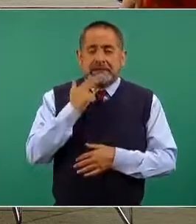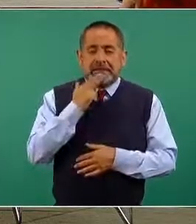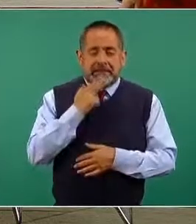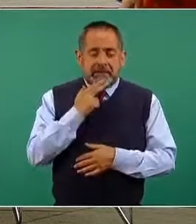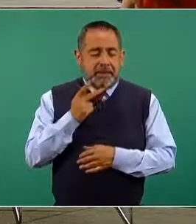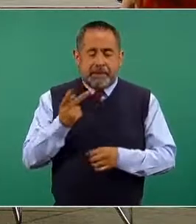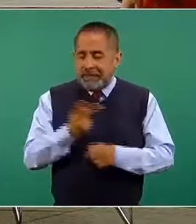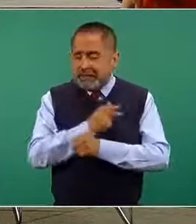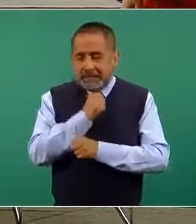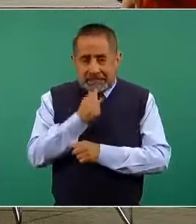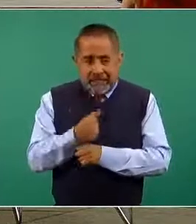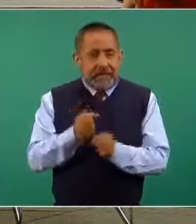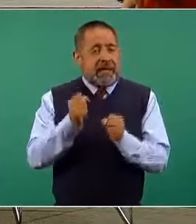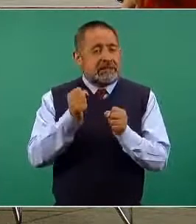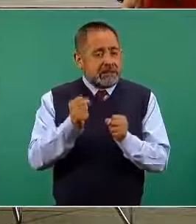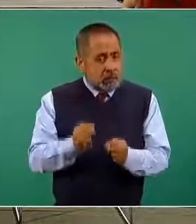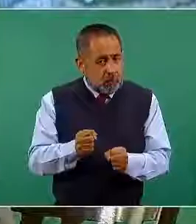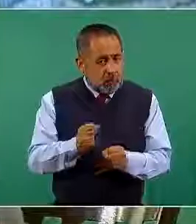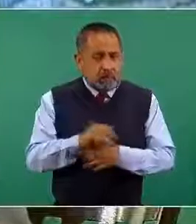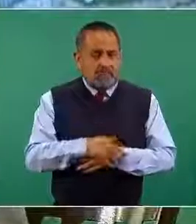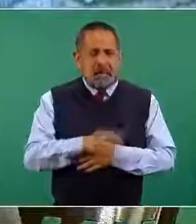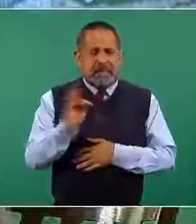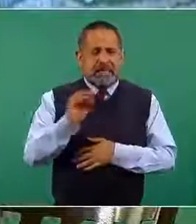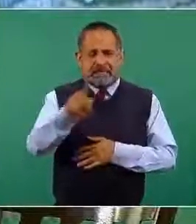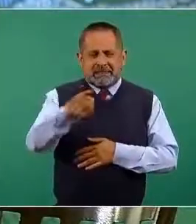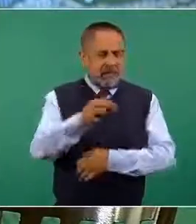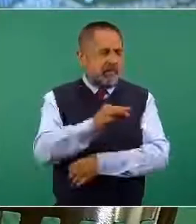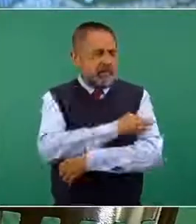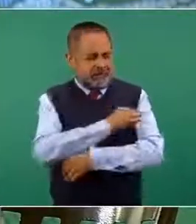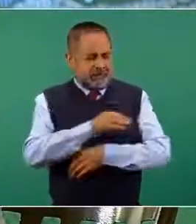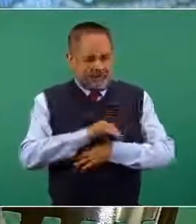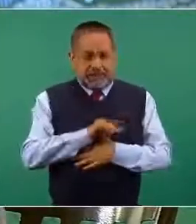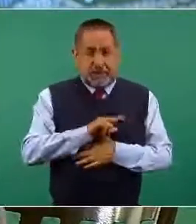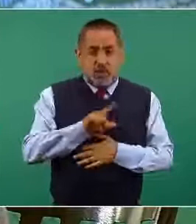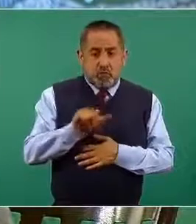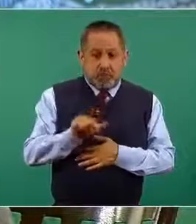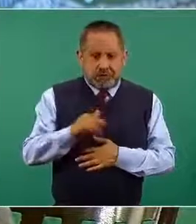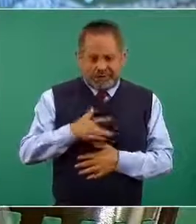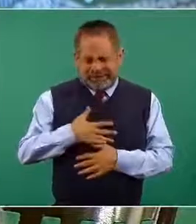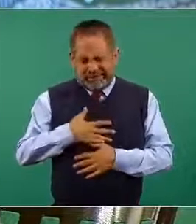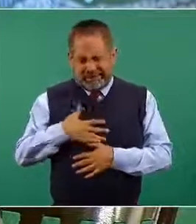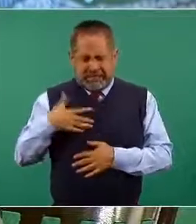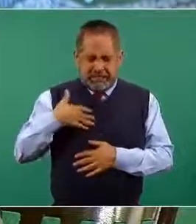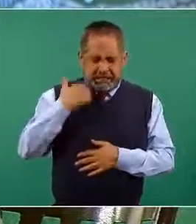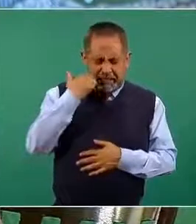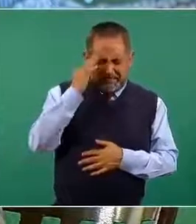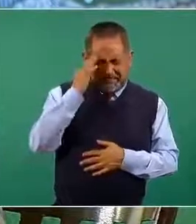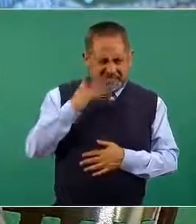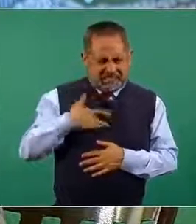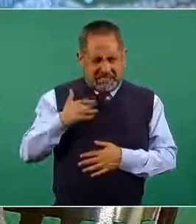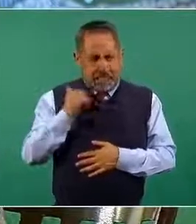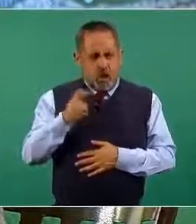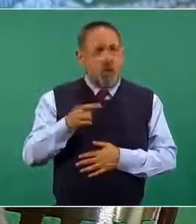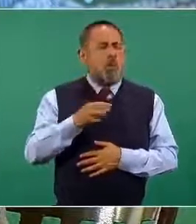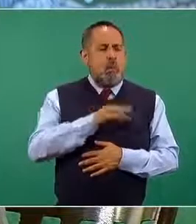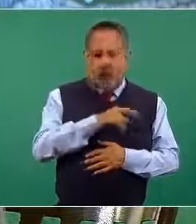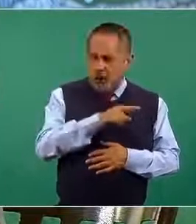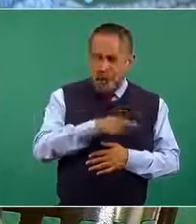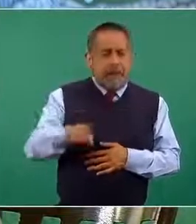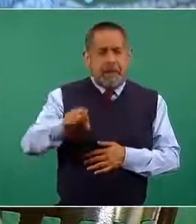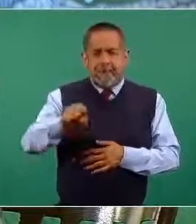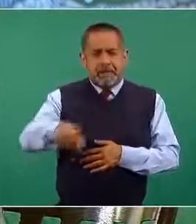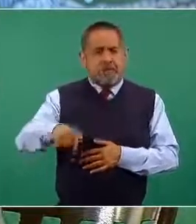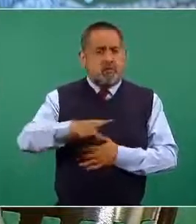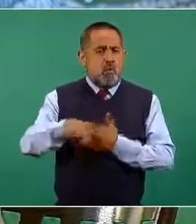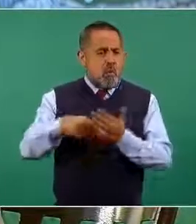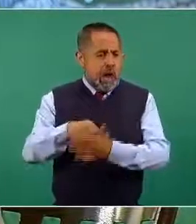presenta alguna sintomatología, tendrá a su disposición ahí en el